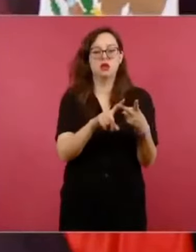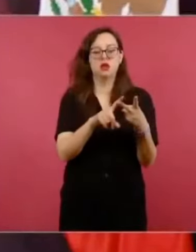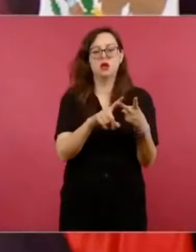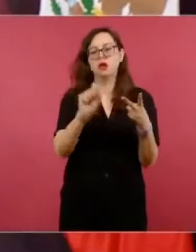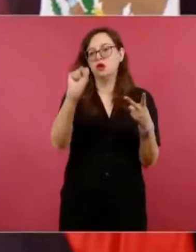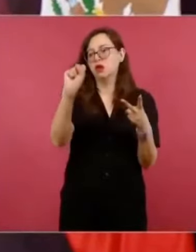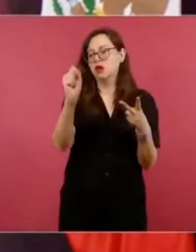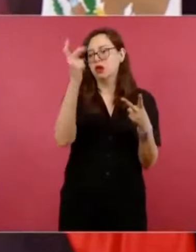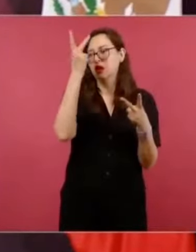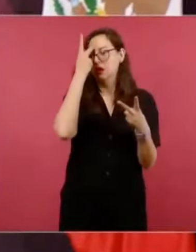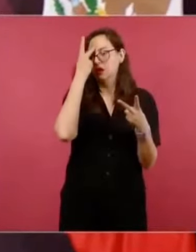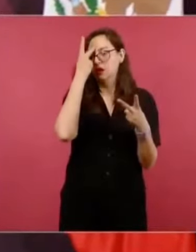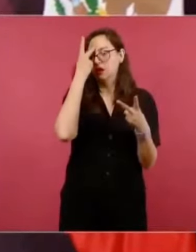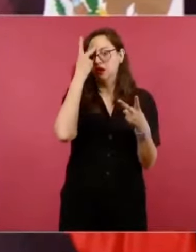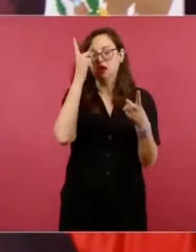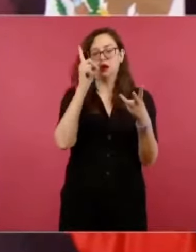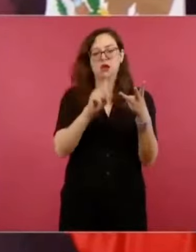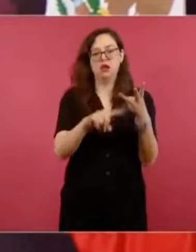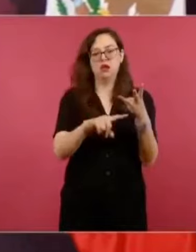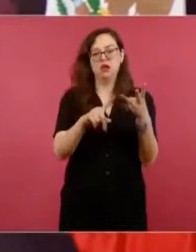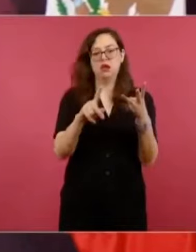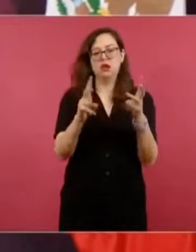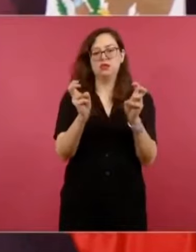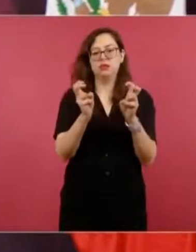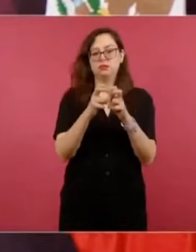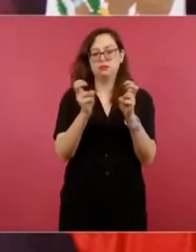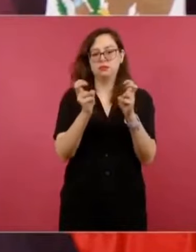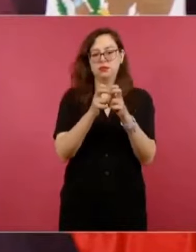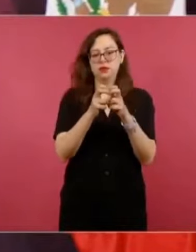Potosina, estuve en Tampico,